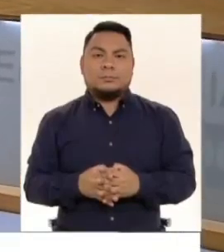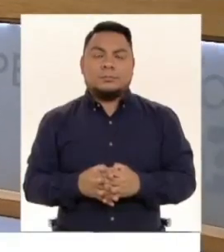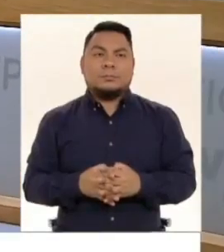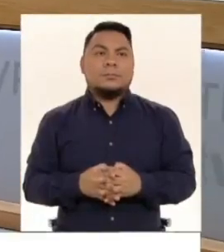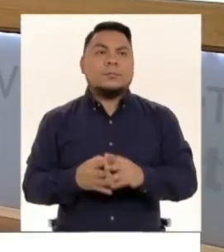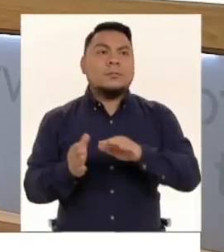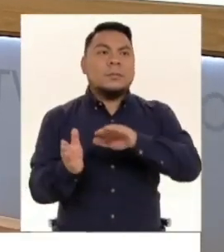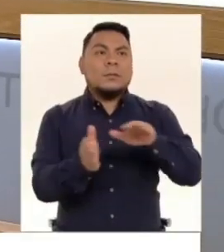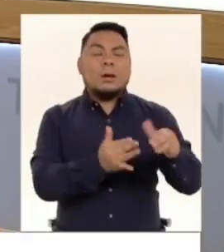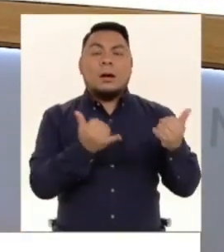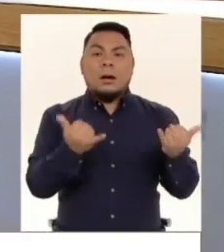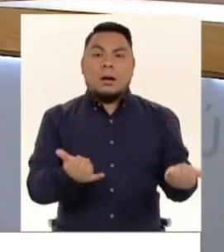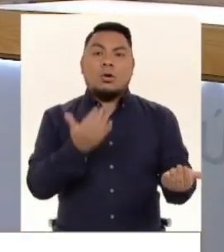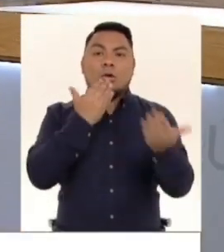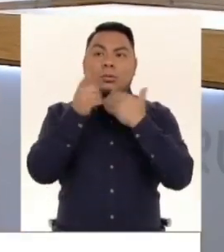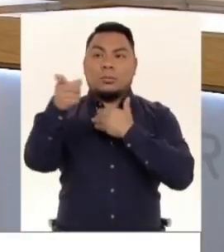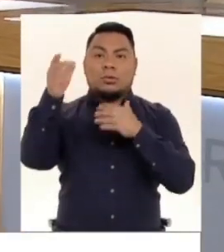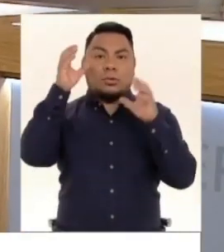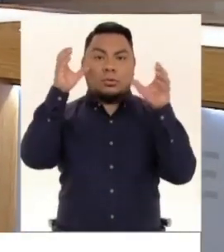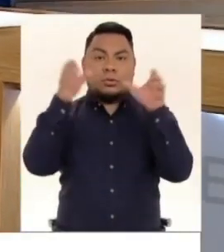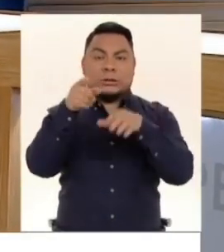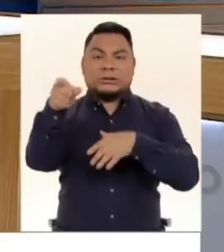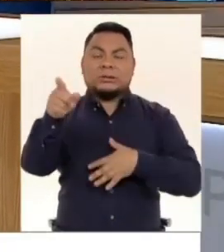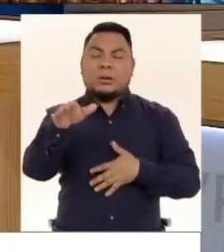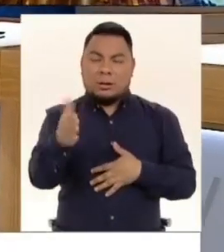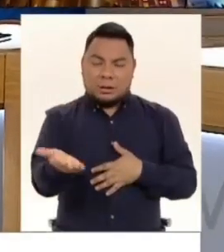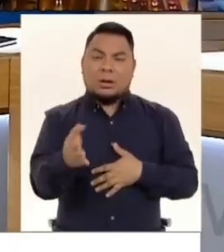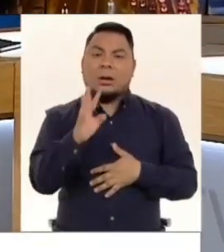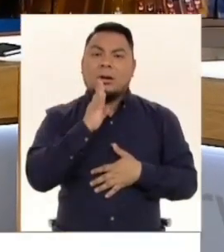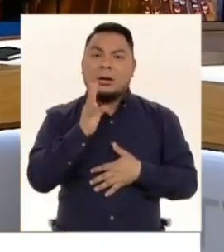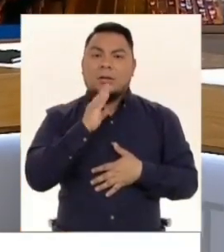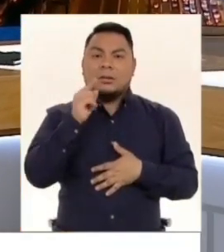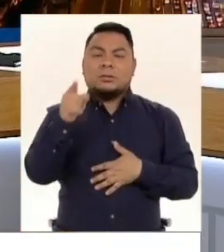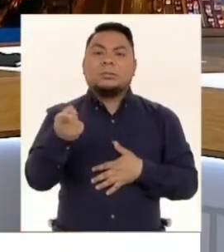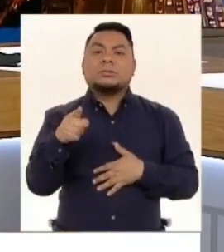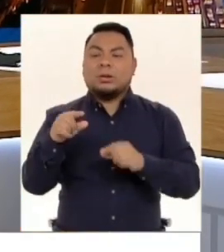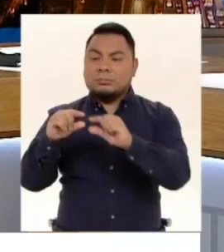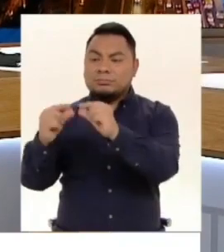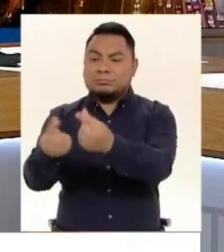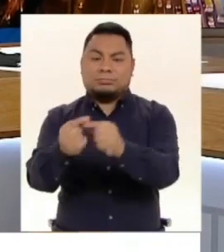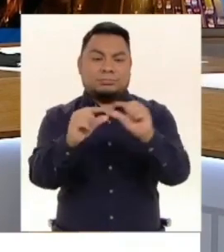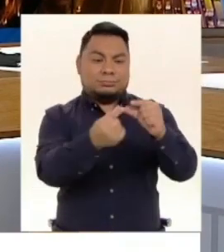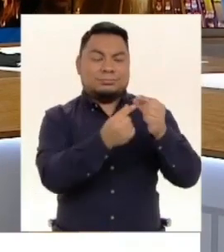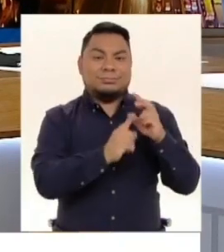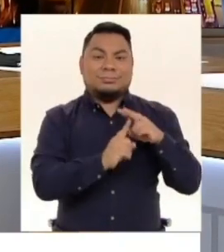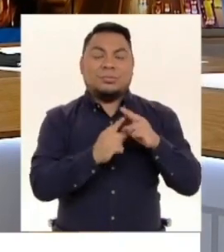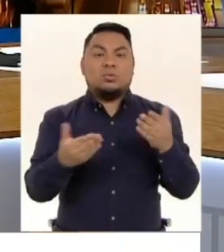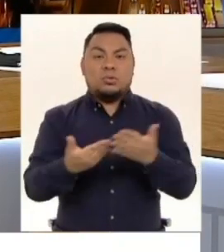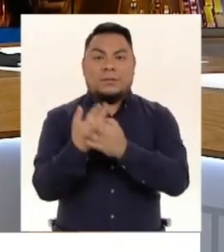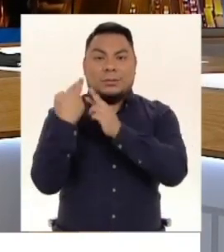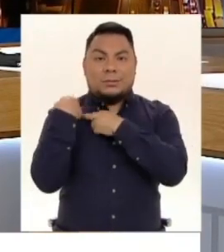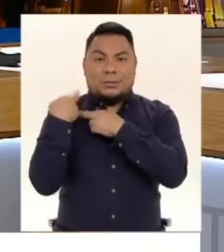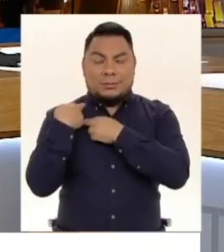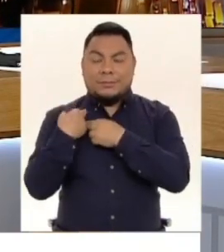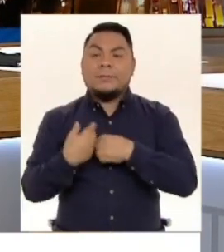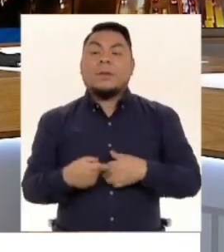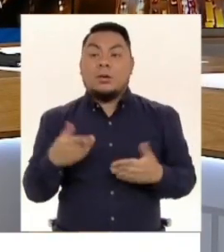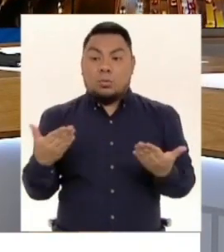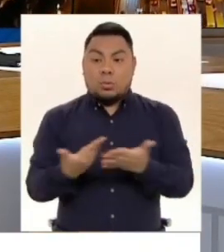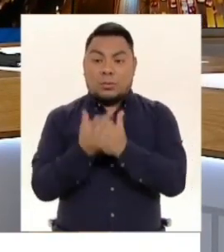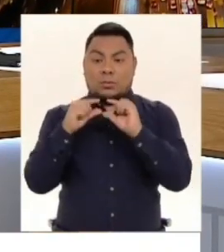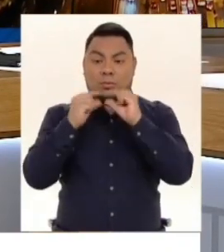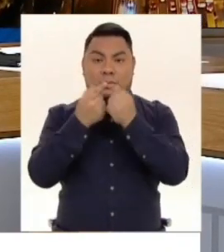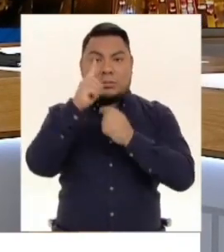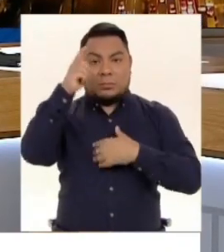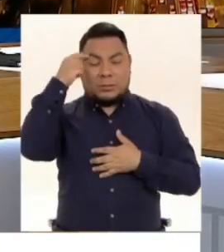Y vamos a volver con temas del Congreso de la República, donde hay novedades en la distribución de las comisiones ante la aparición de nuevas bancadas. En este periodo legislativo